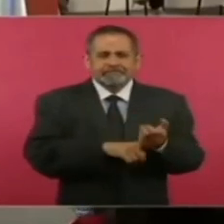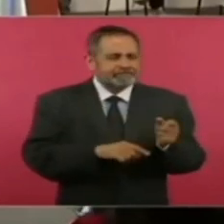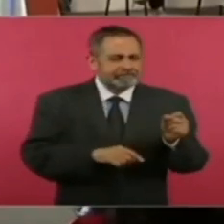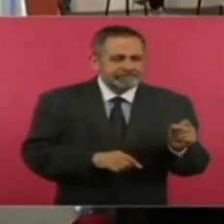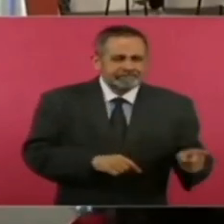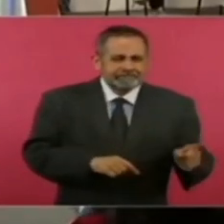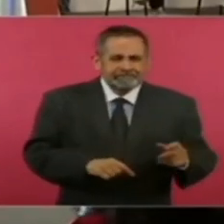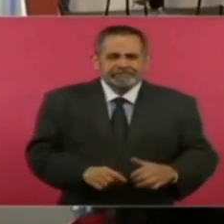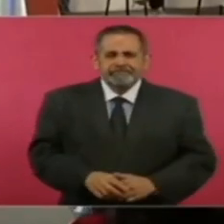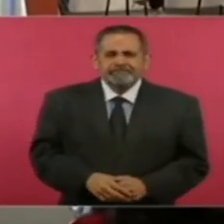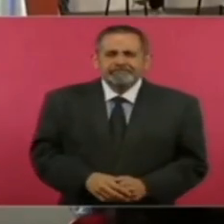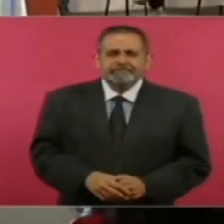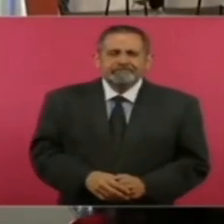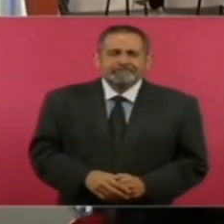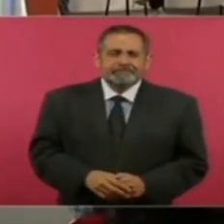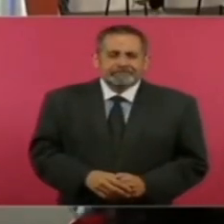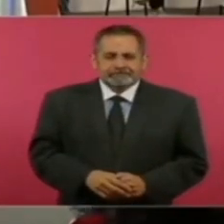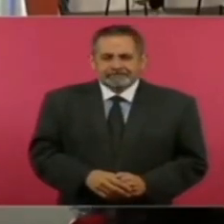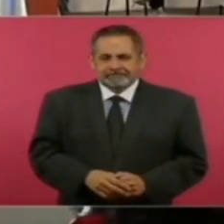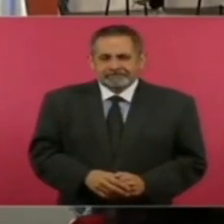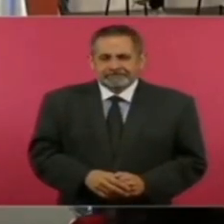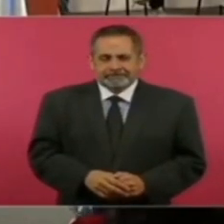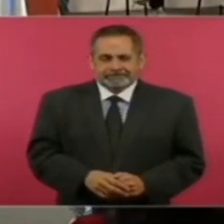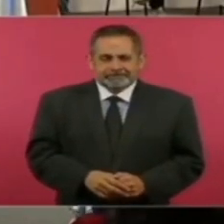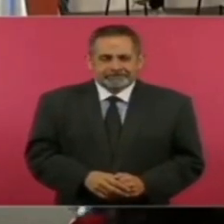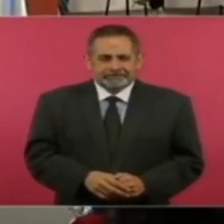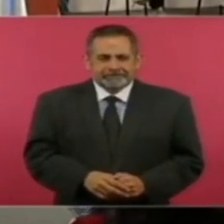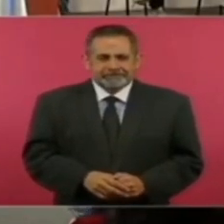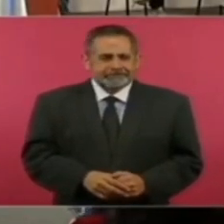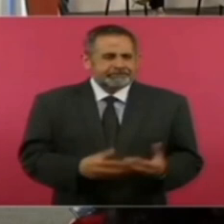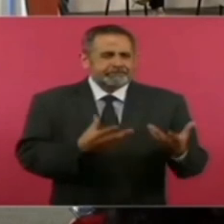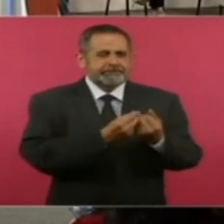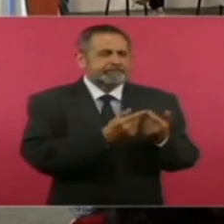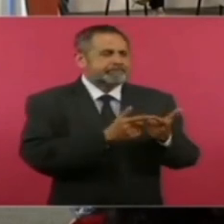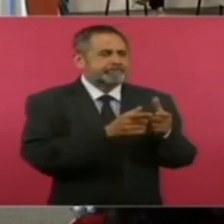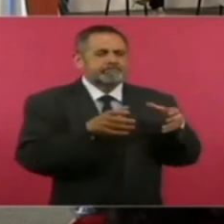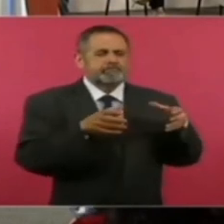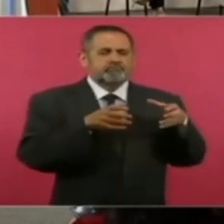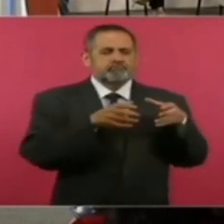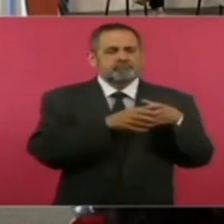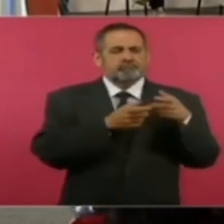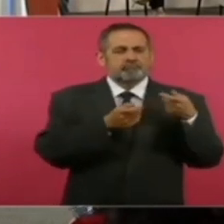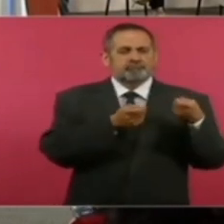de la cúpula del poder